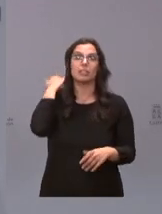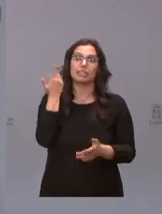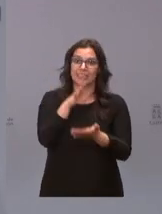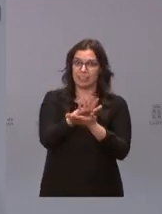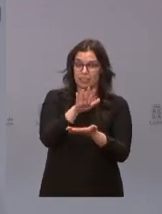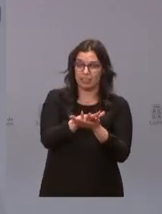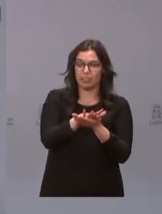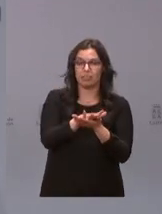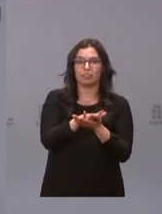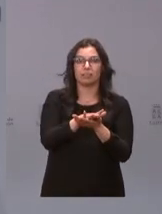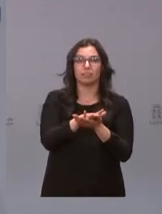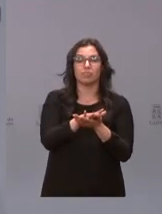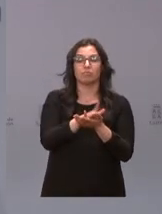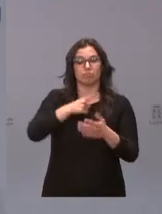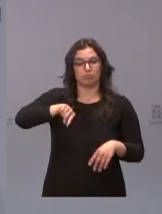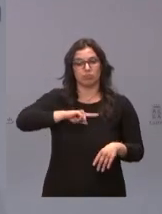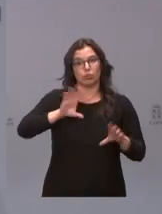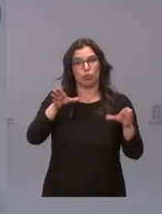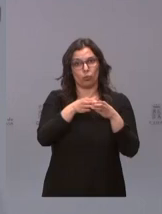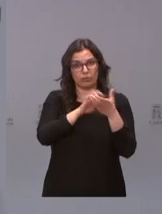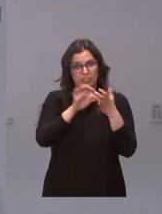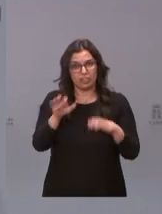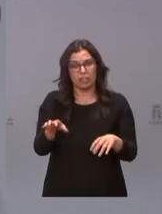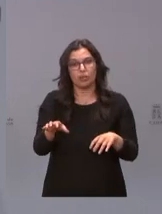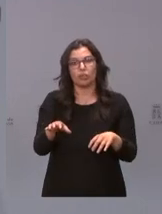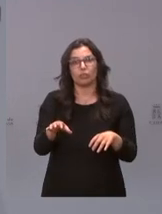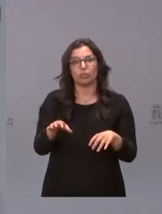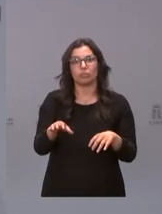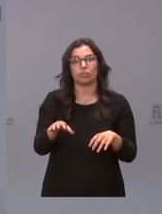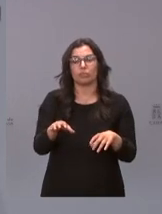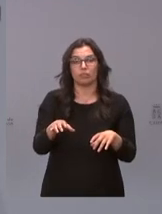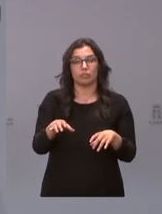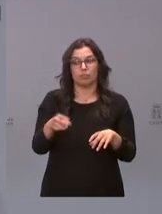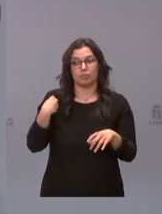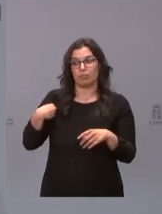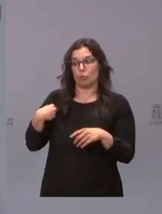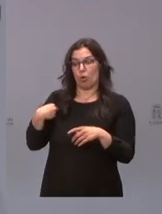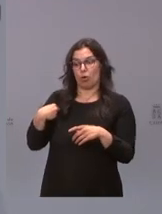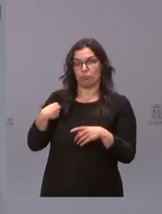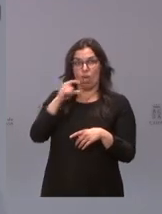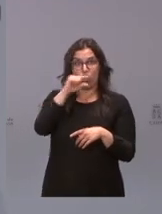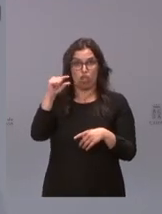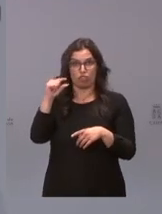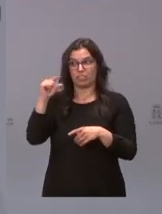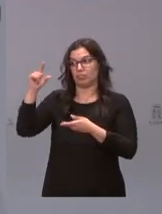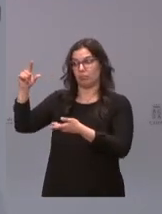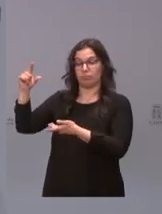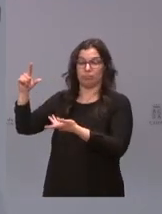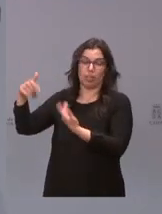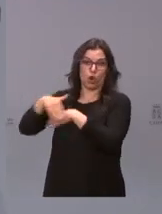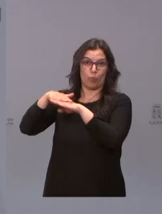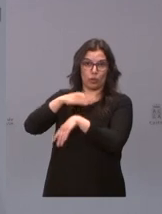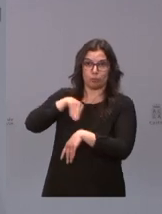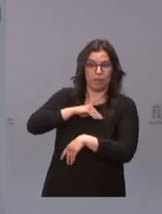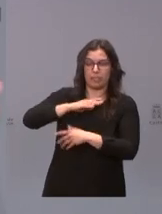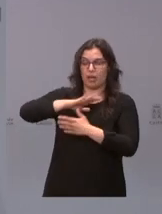la junta todo lo que recibe las dosis suministradas por parte del gobierno